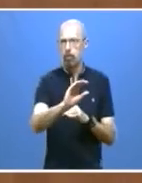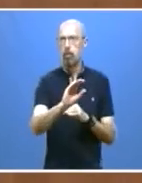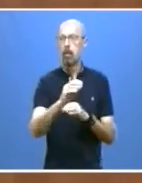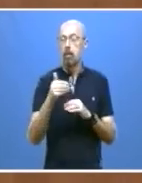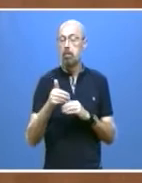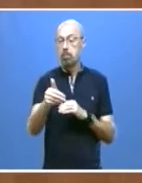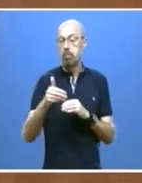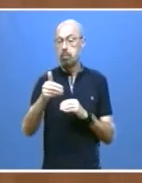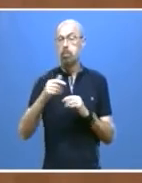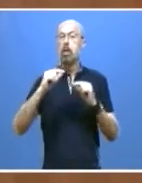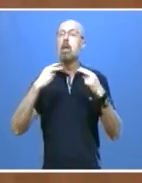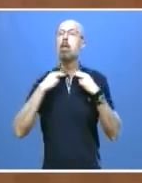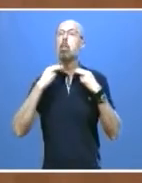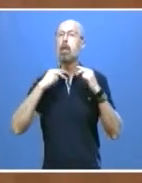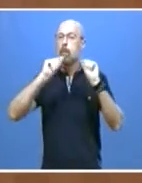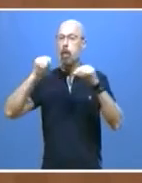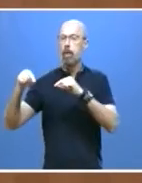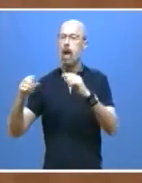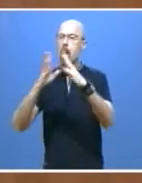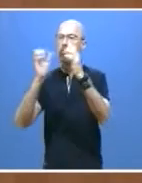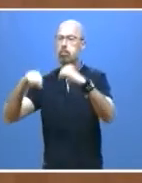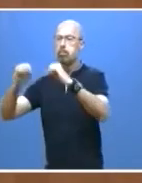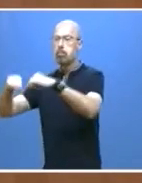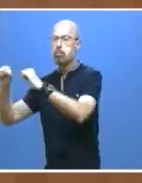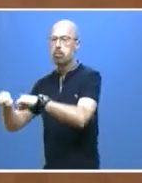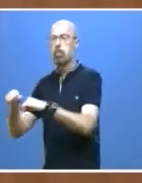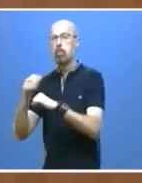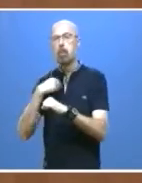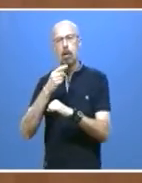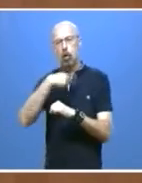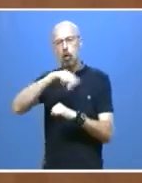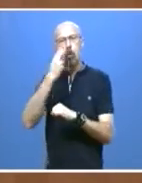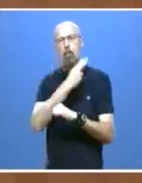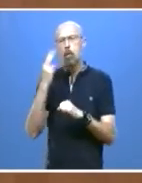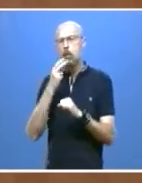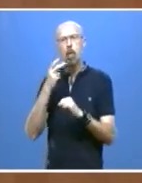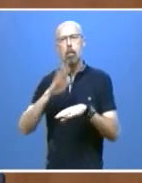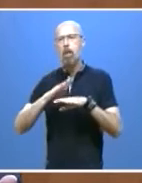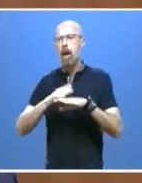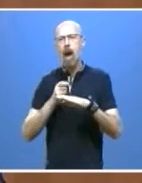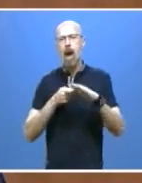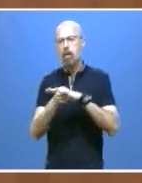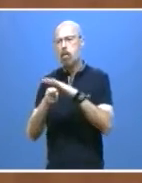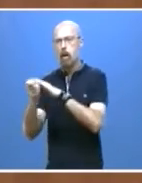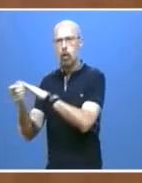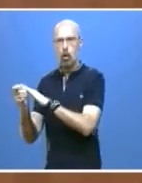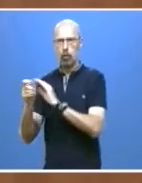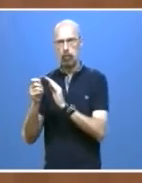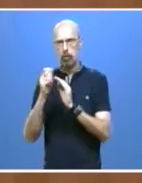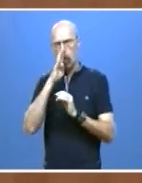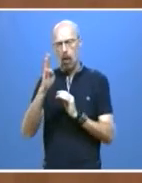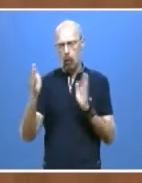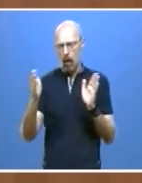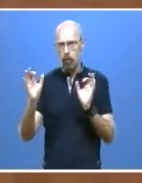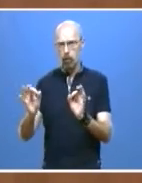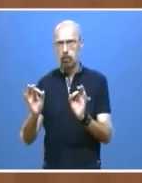provinciales para hacer efectivo nuestro compromiso de inversión en esta legislatura. Nuestro sistema educativo